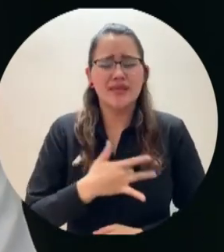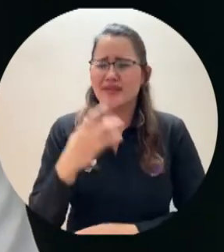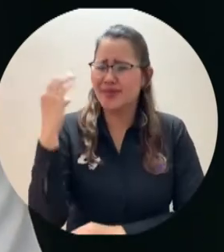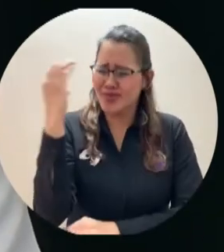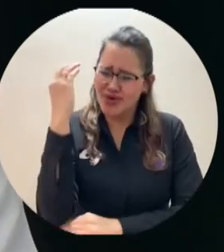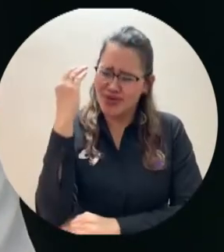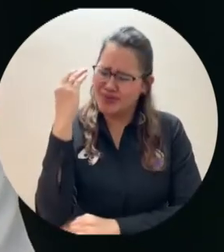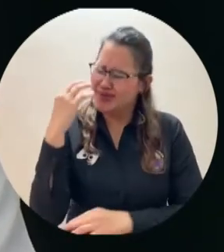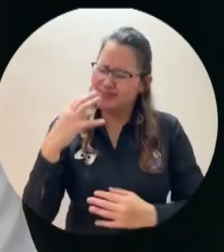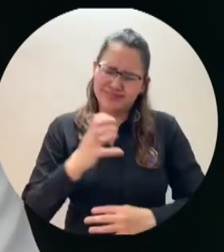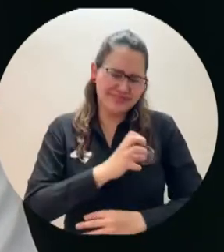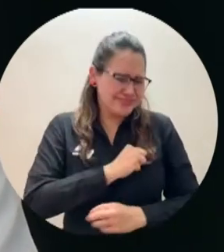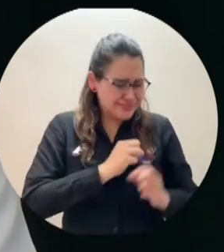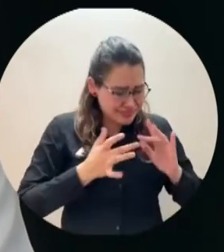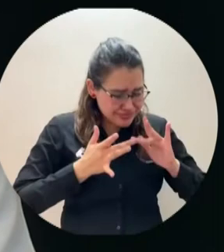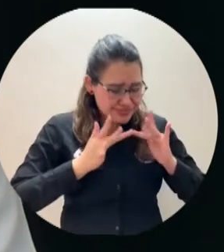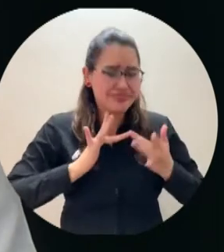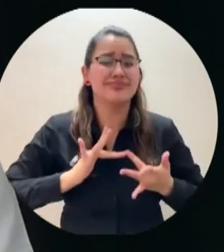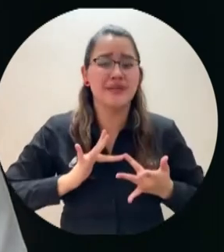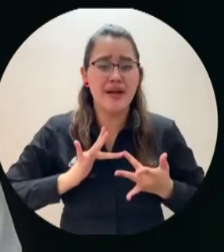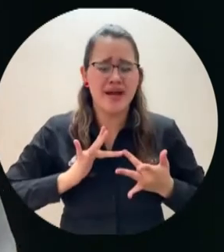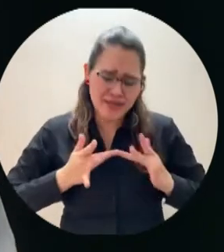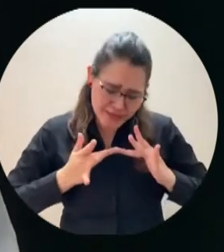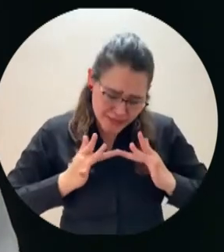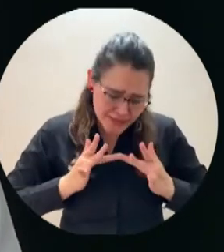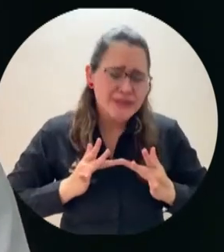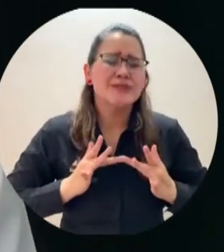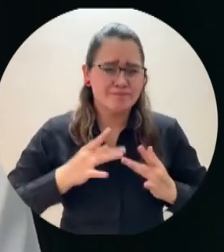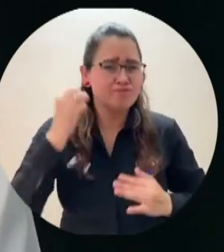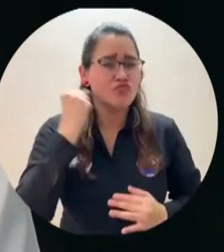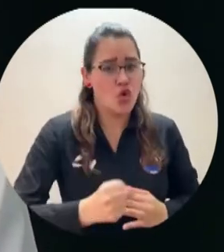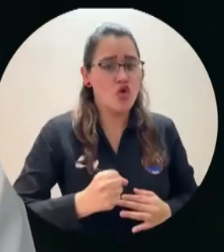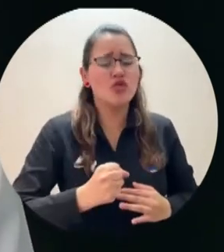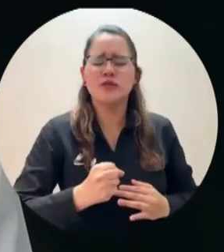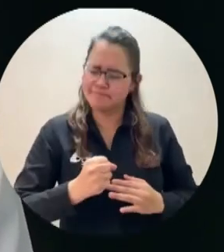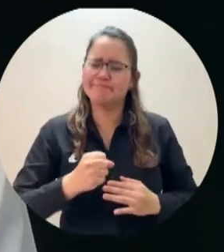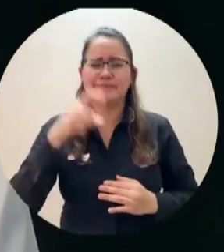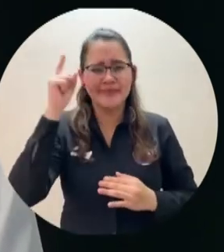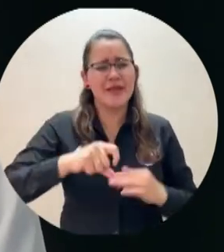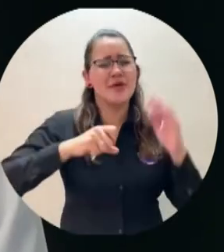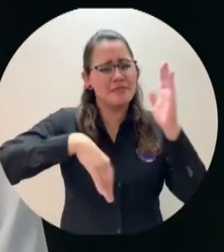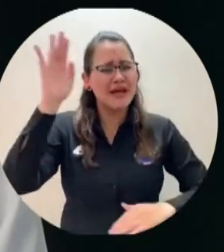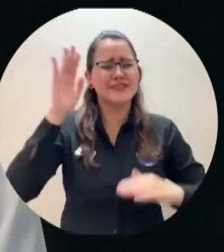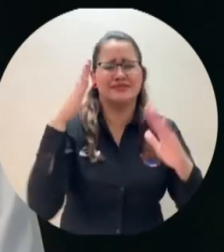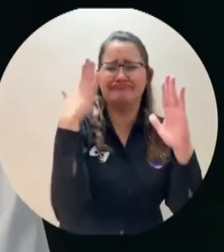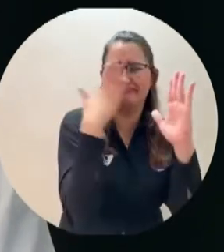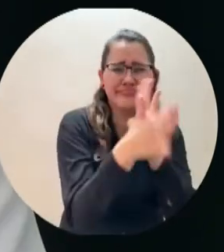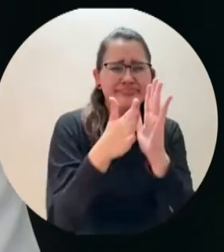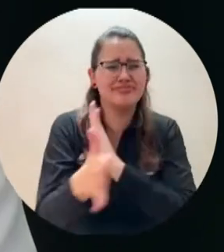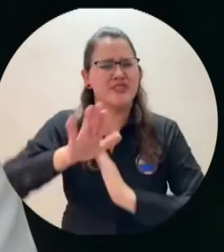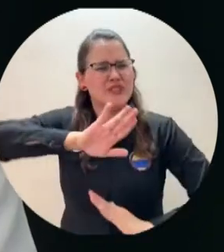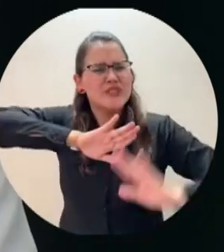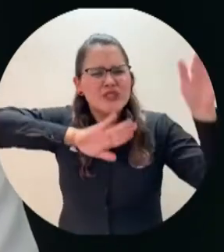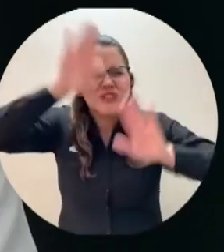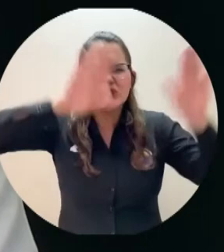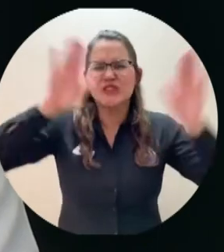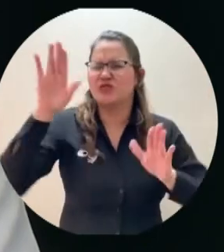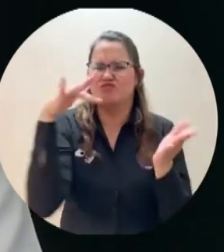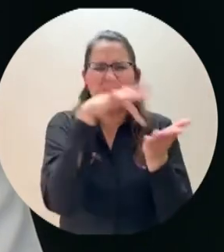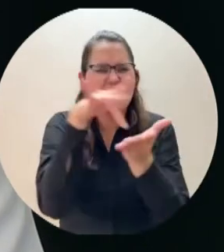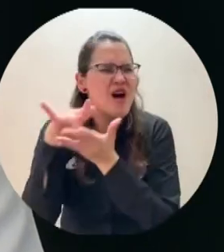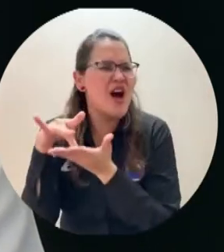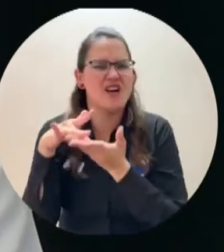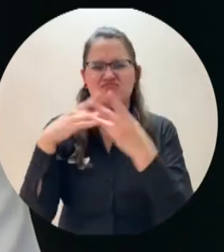a expresar nuestros pensamientos de forma crítica, libre y autónoma, alzar nuestra voz y manifestar nuestras inconformidades, a movilizarnos